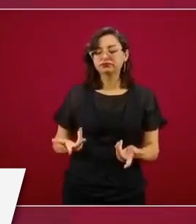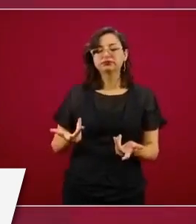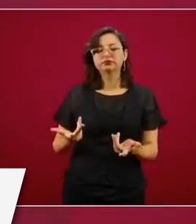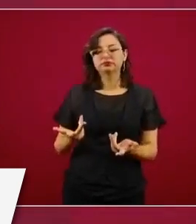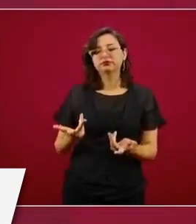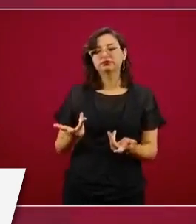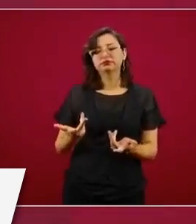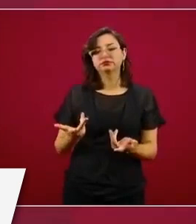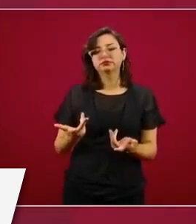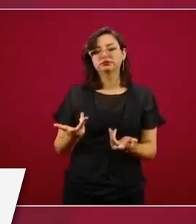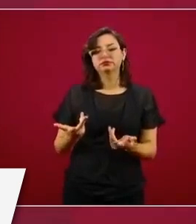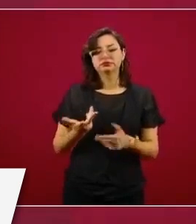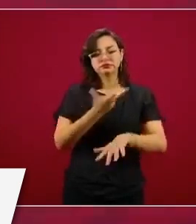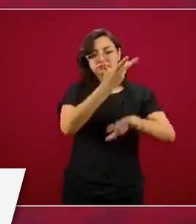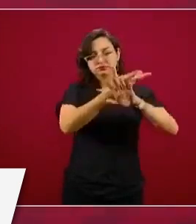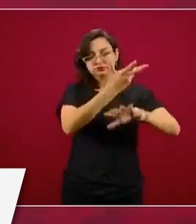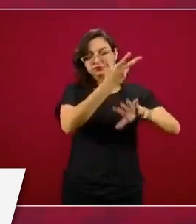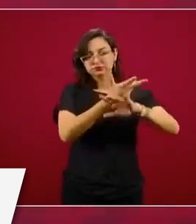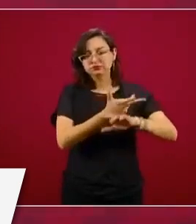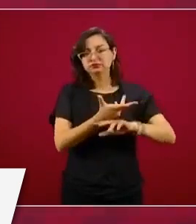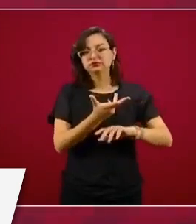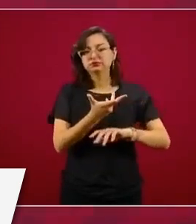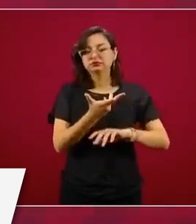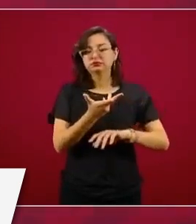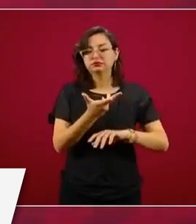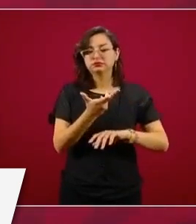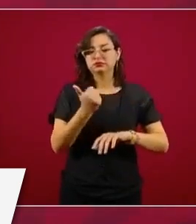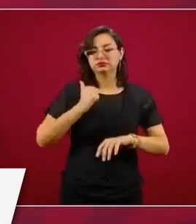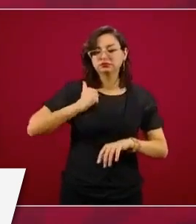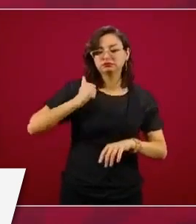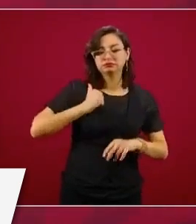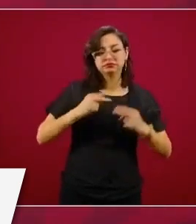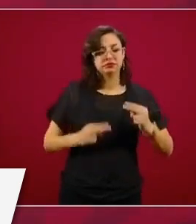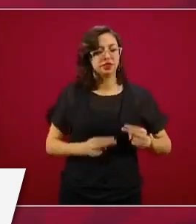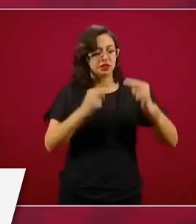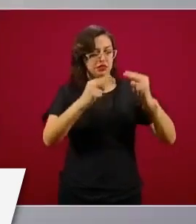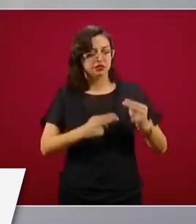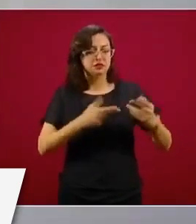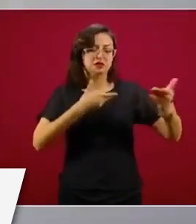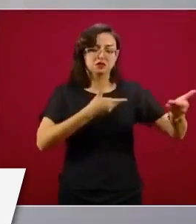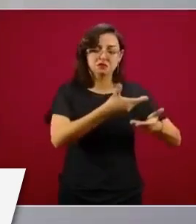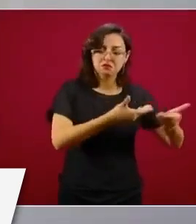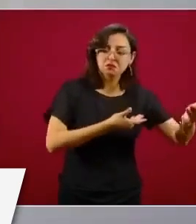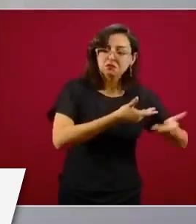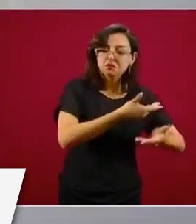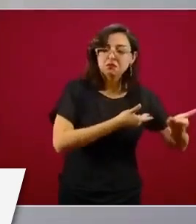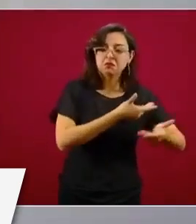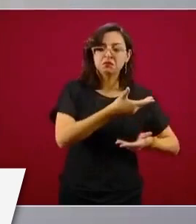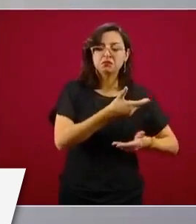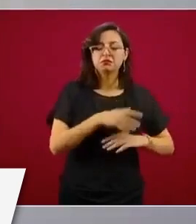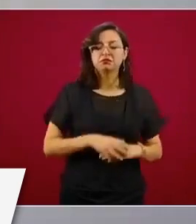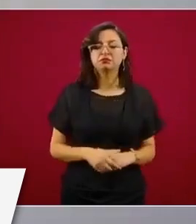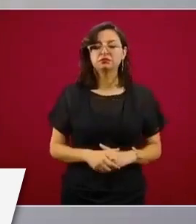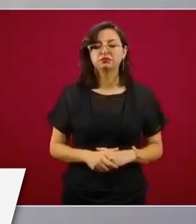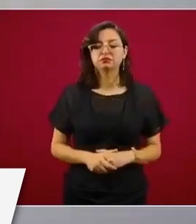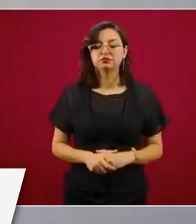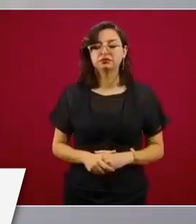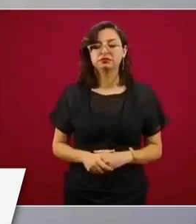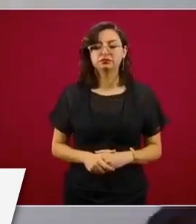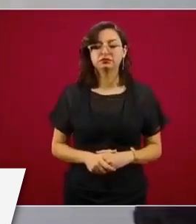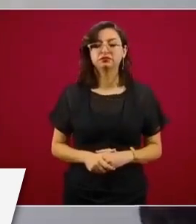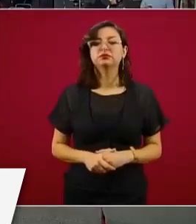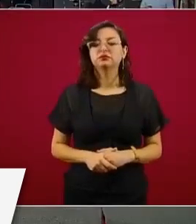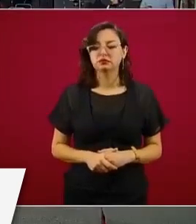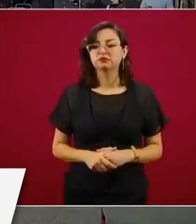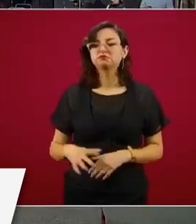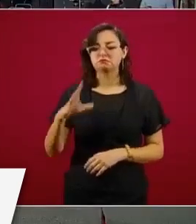norteamericano, para el mercado canadiense y el mercado estadounidense. Entonces,